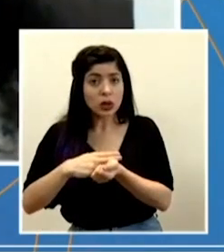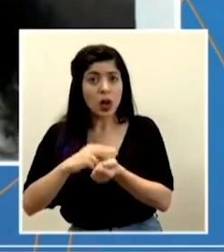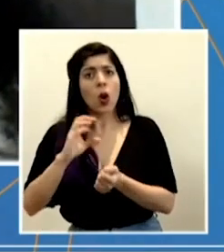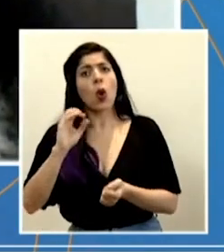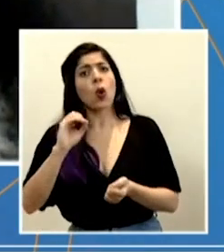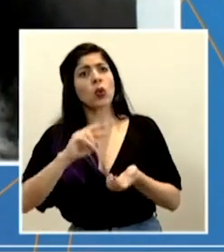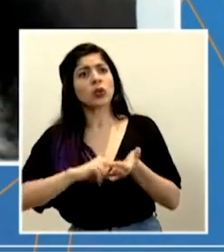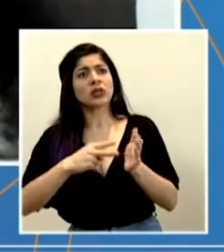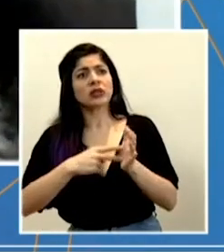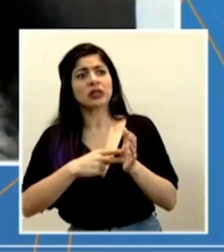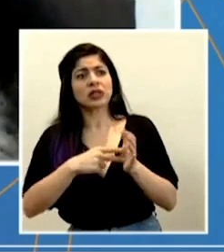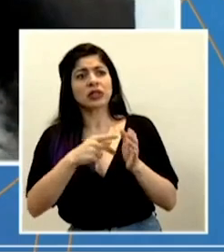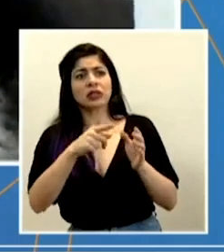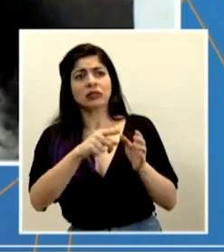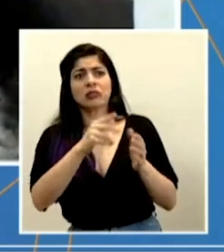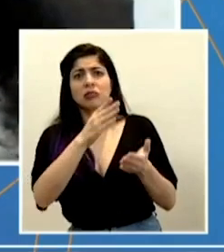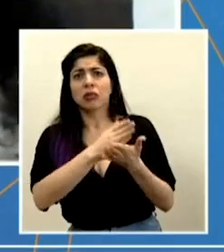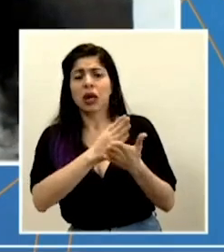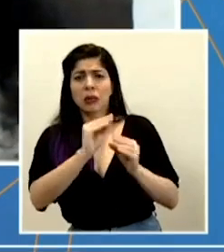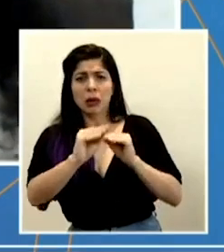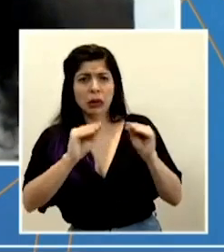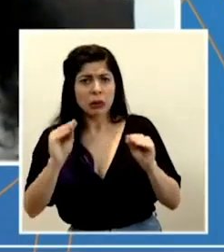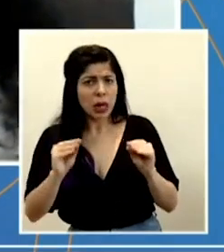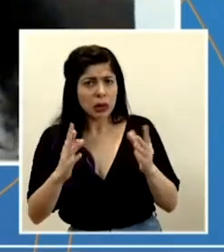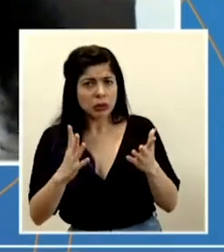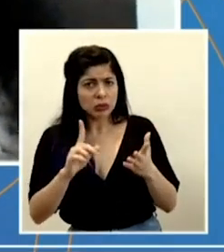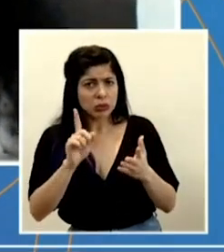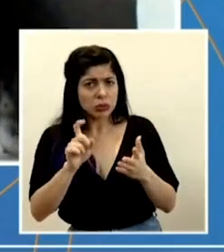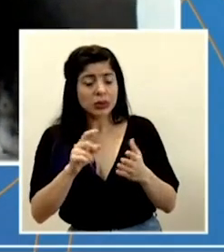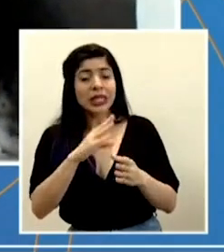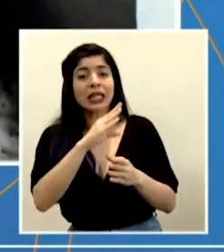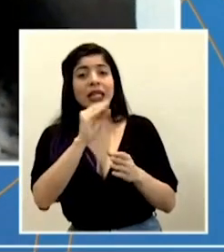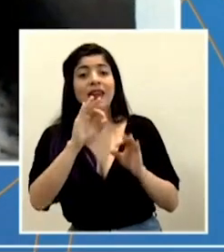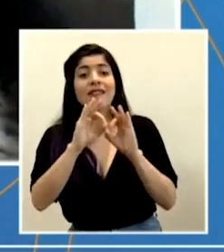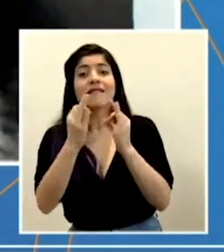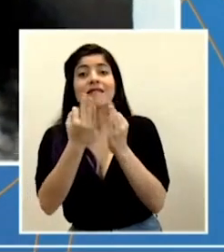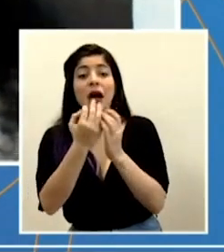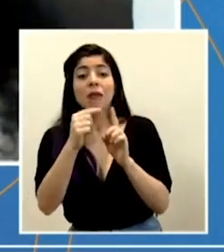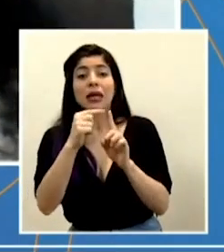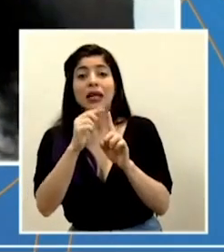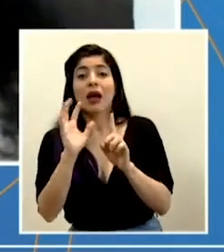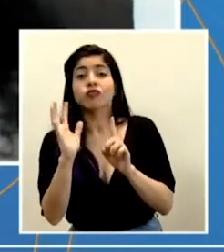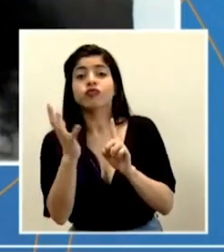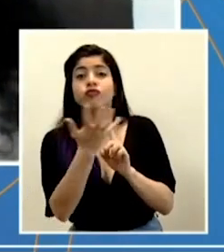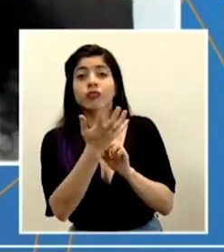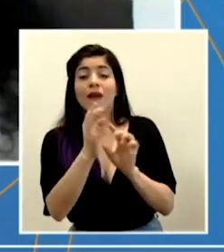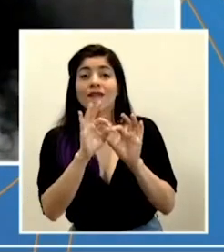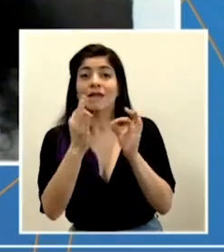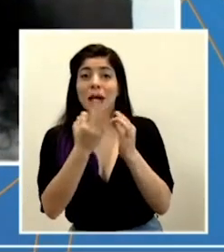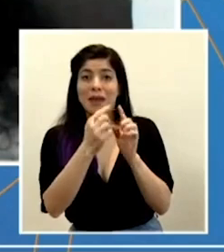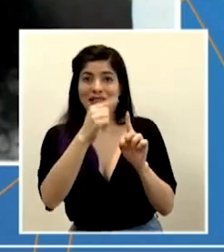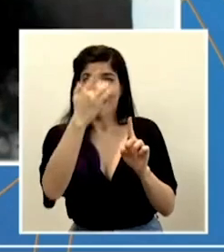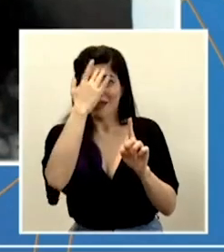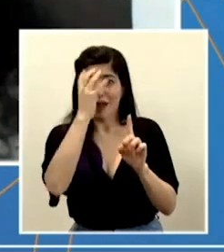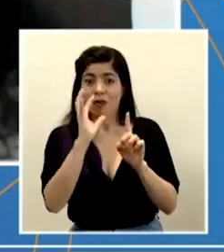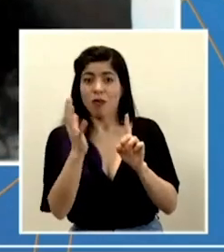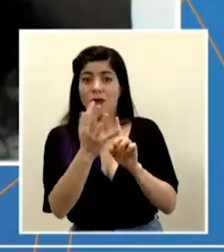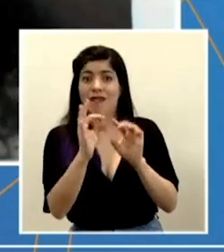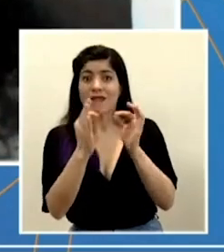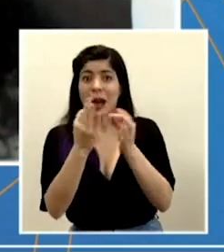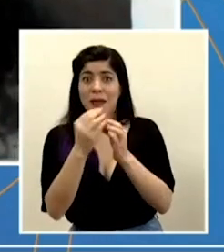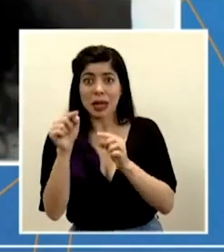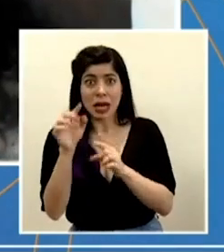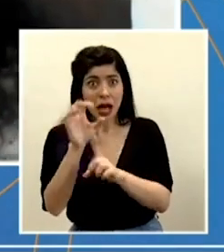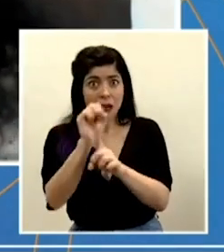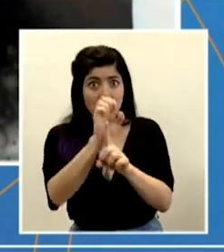que ya se contactó? ¿Y en el seguimiento a familiares o contactos de esas personas, si se departaron